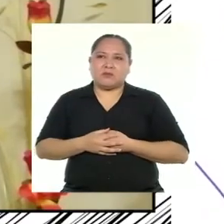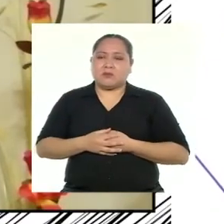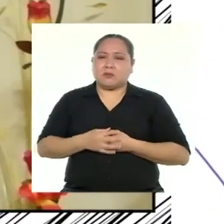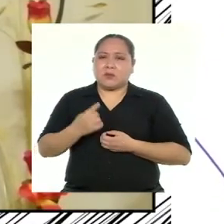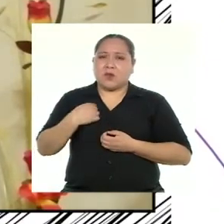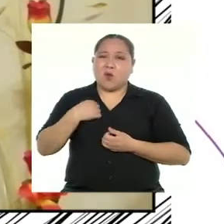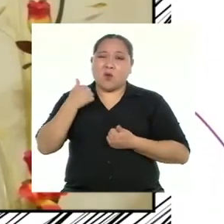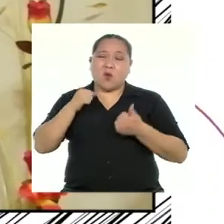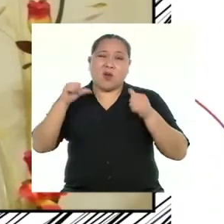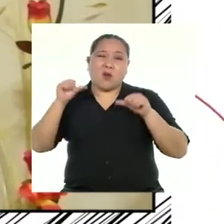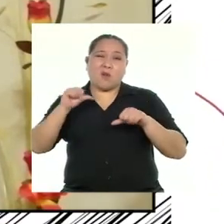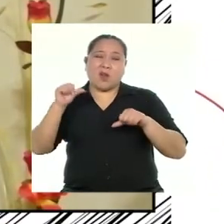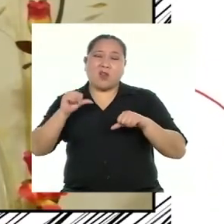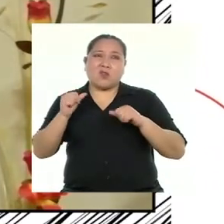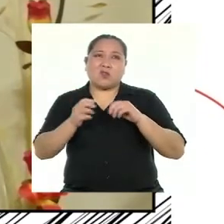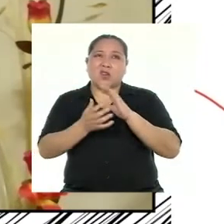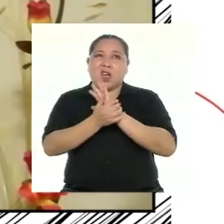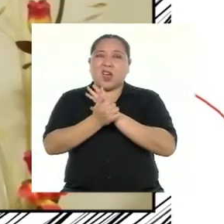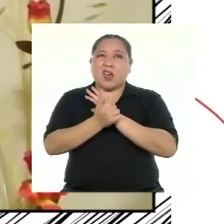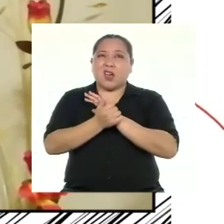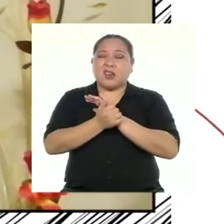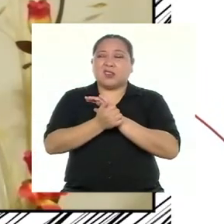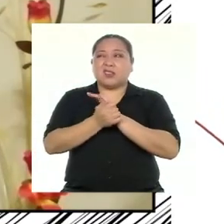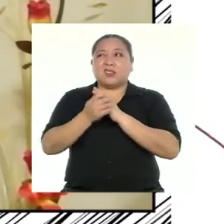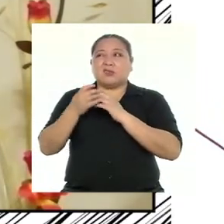malos hábitos debo cambiar en mi vida?